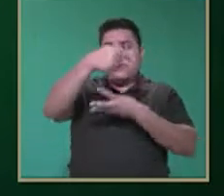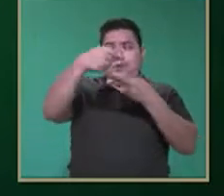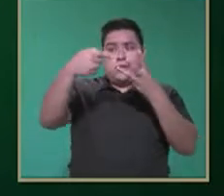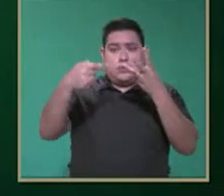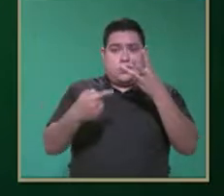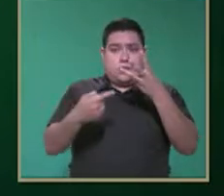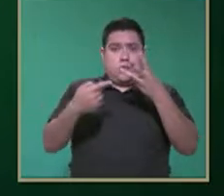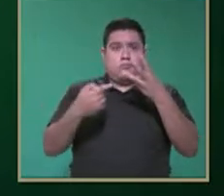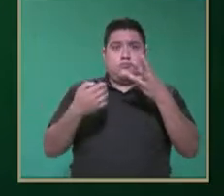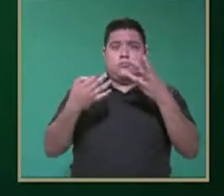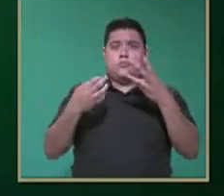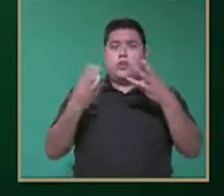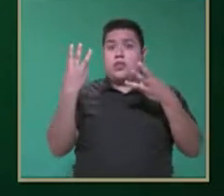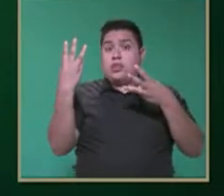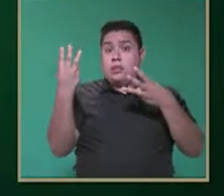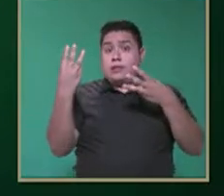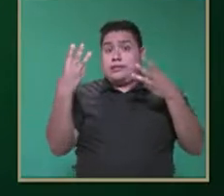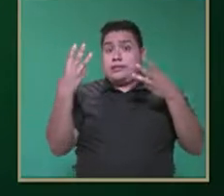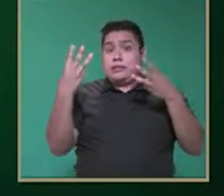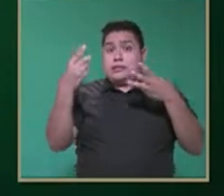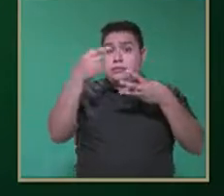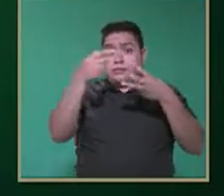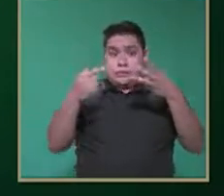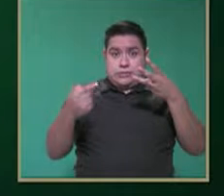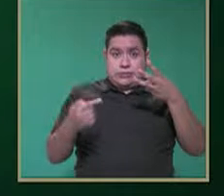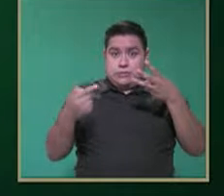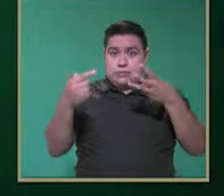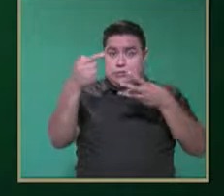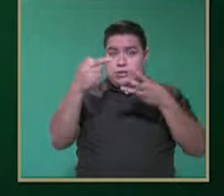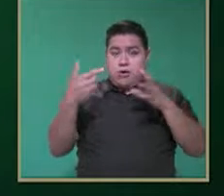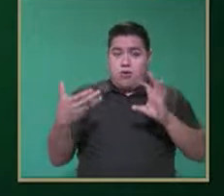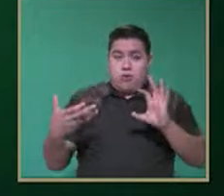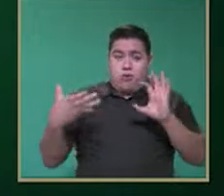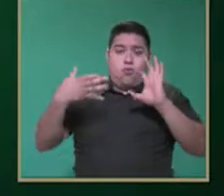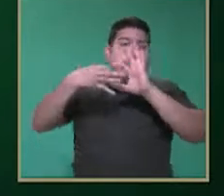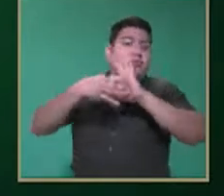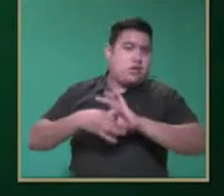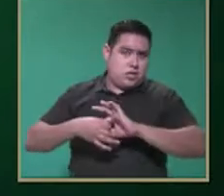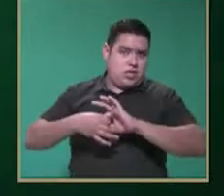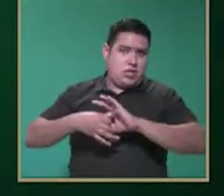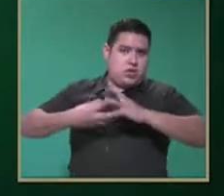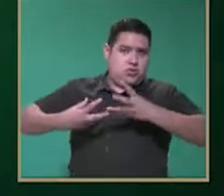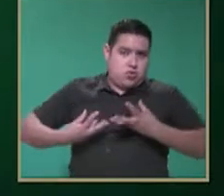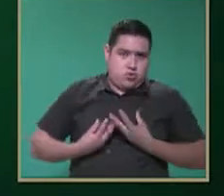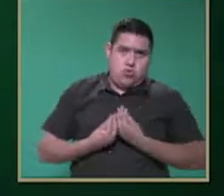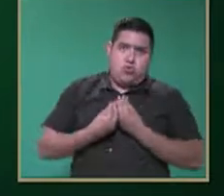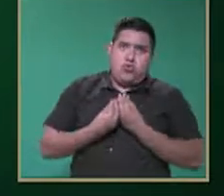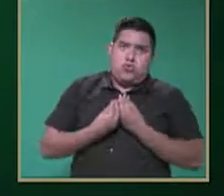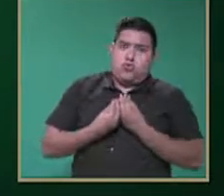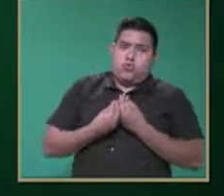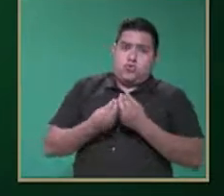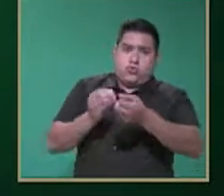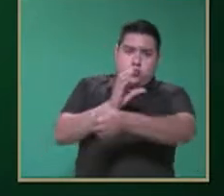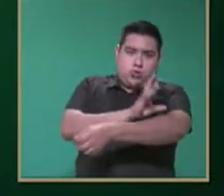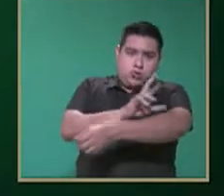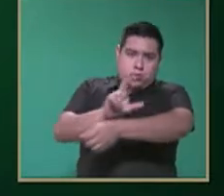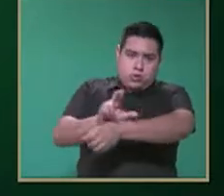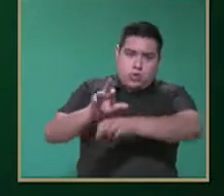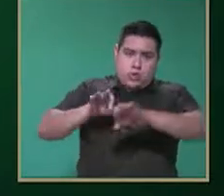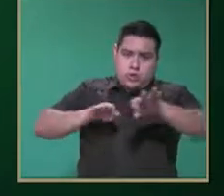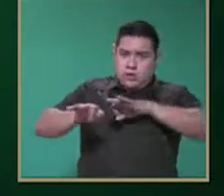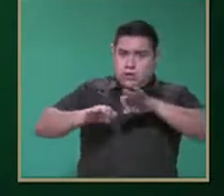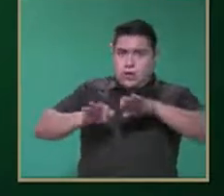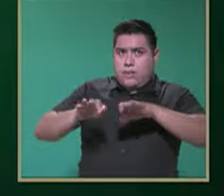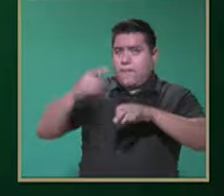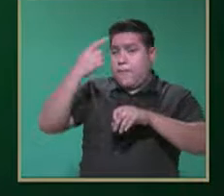una triada que debe de estar complementada y coordinada entre sí para lograr